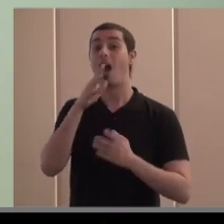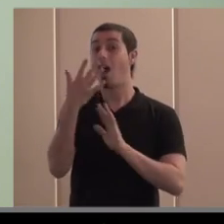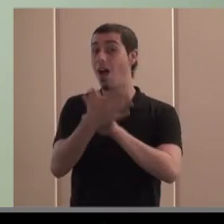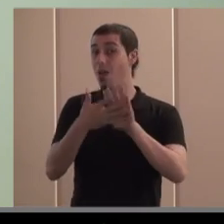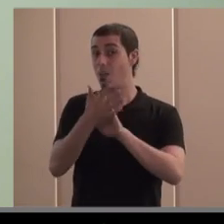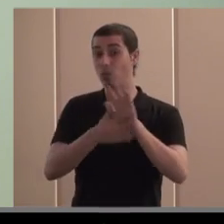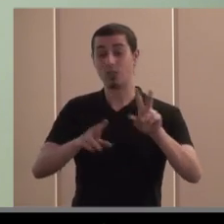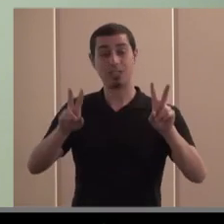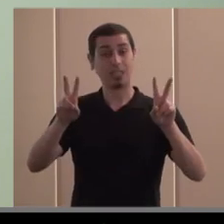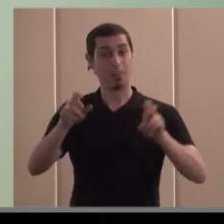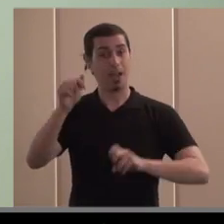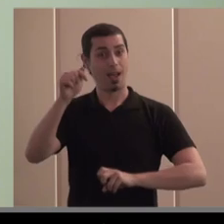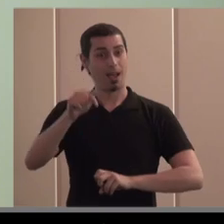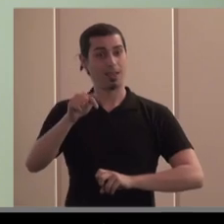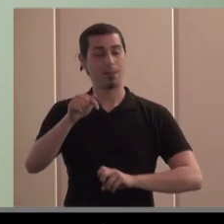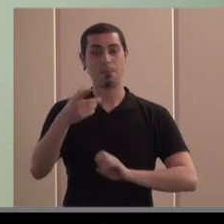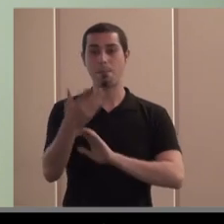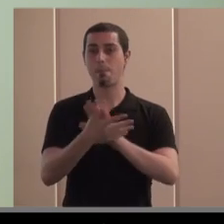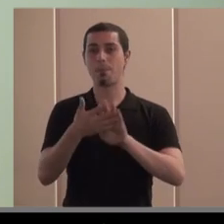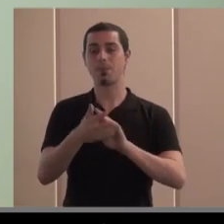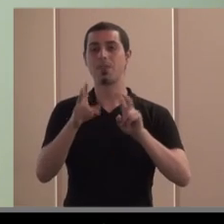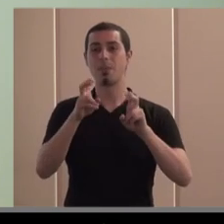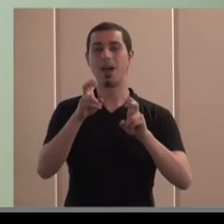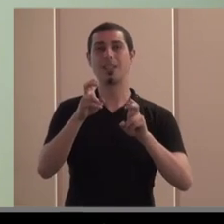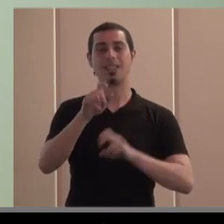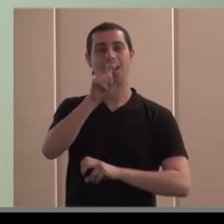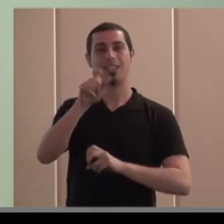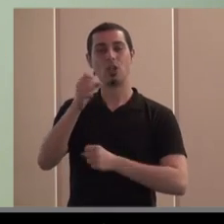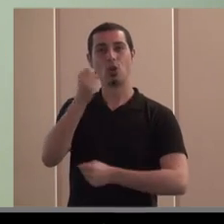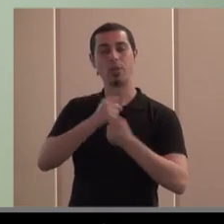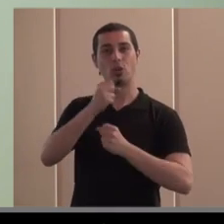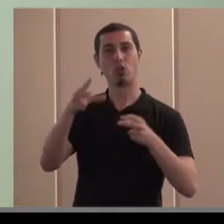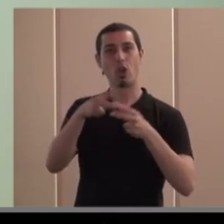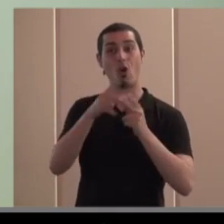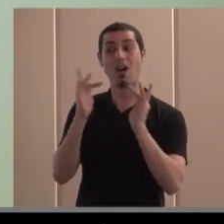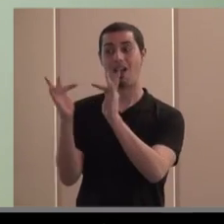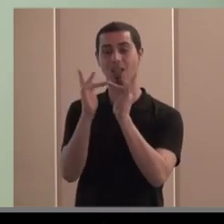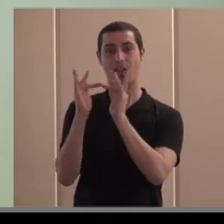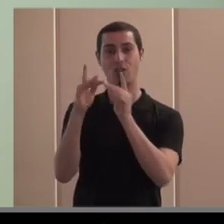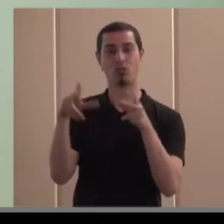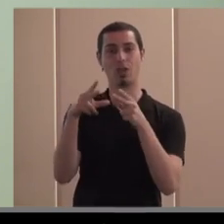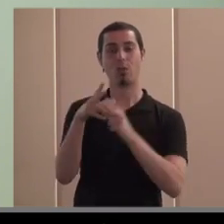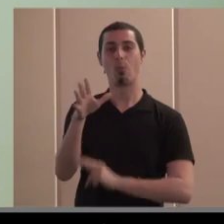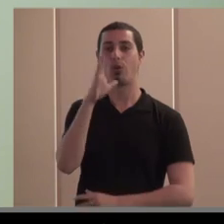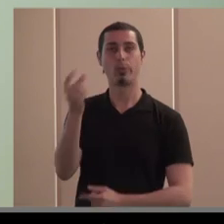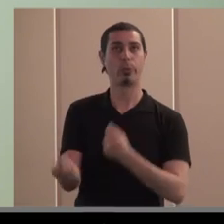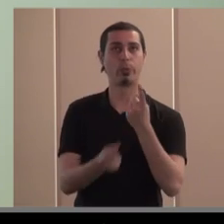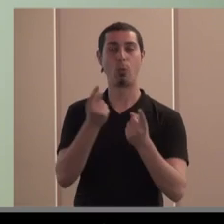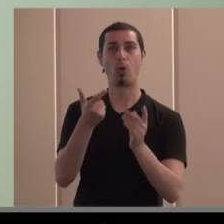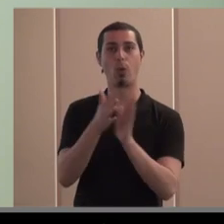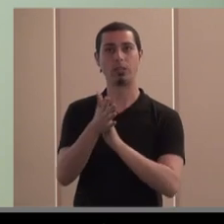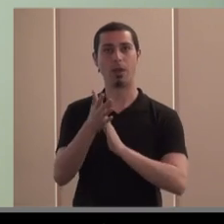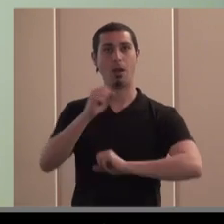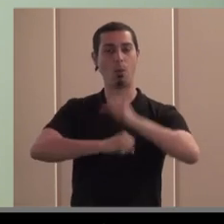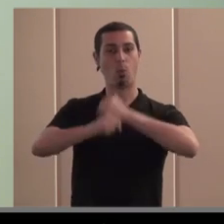hablamos yo creo de los agentes económicos y sociales o los interlocutores sociales es porque a veces existe un desbordamiento